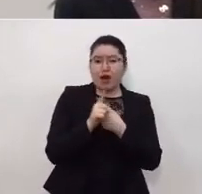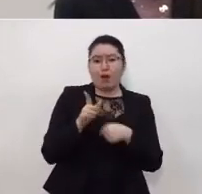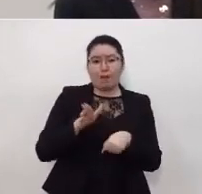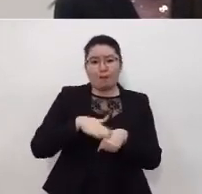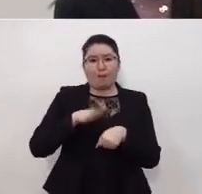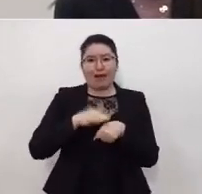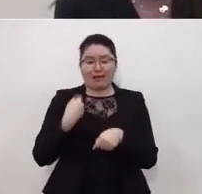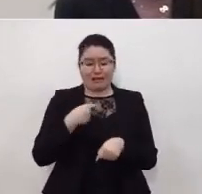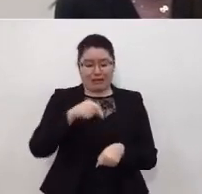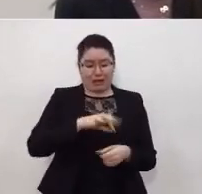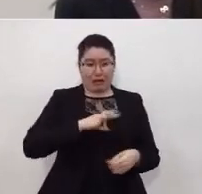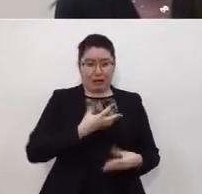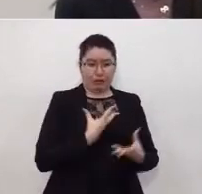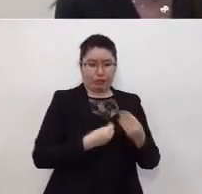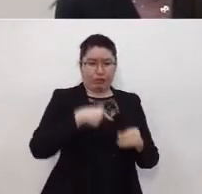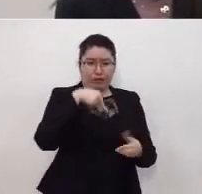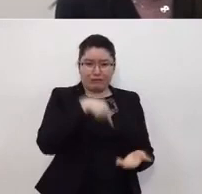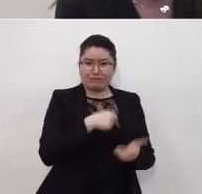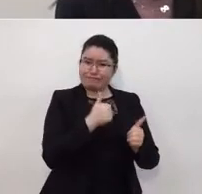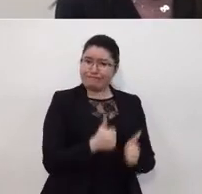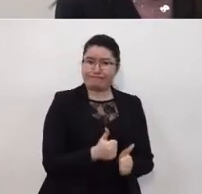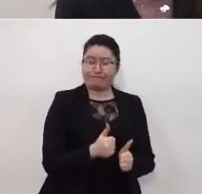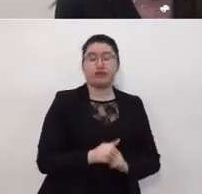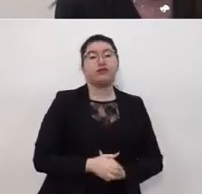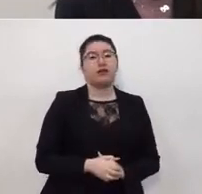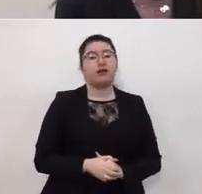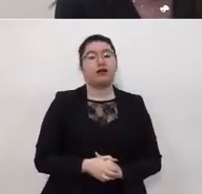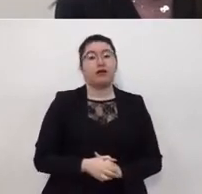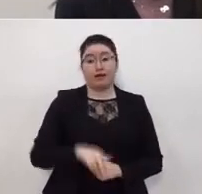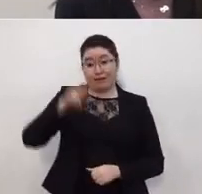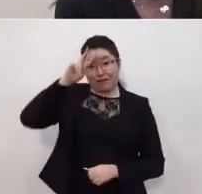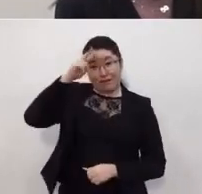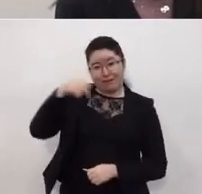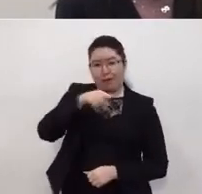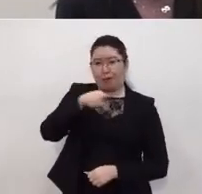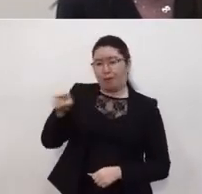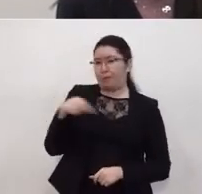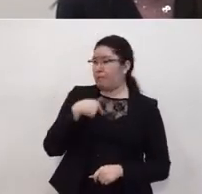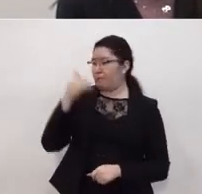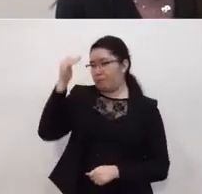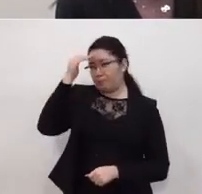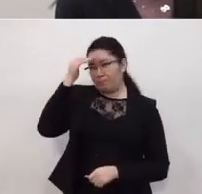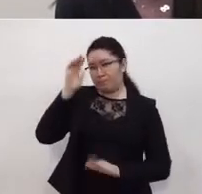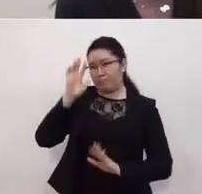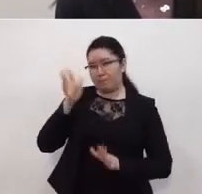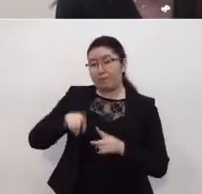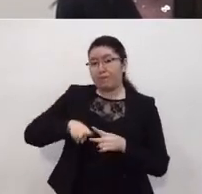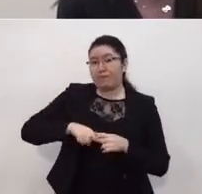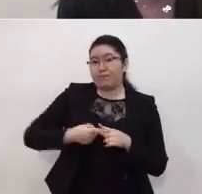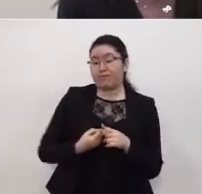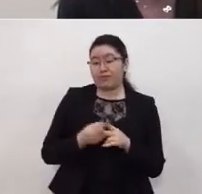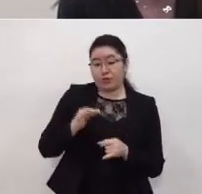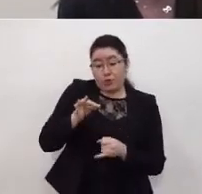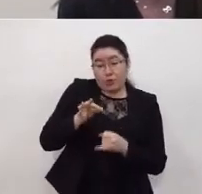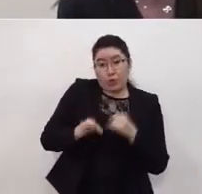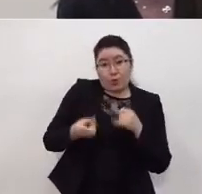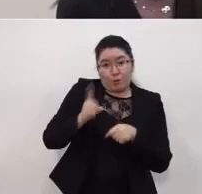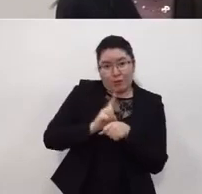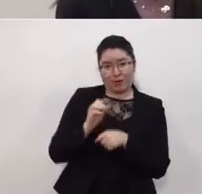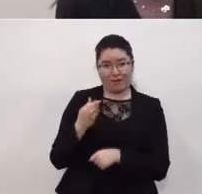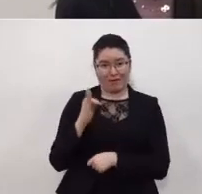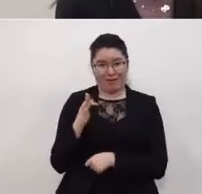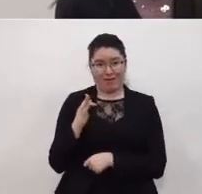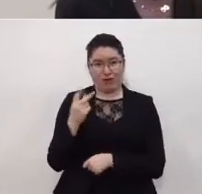exacerbación de la epidemia. La epidemia en México también es por todos y todas conocido, inició el último día de